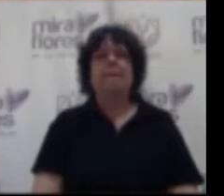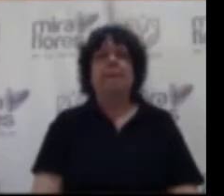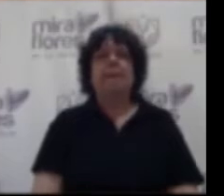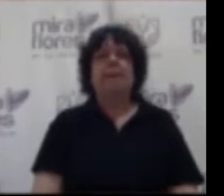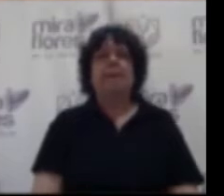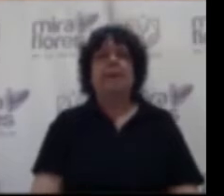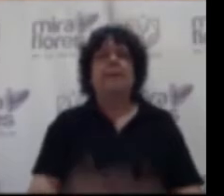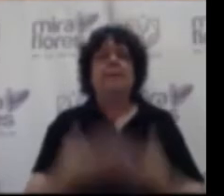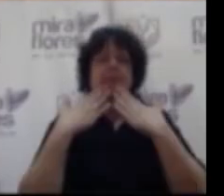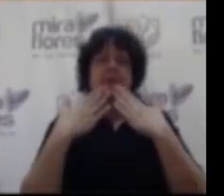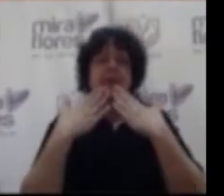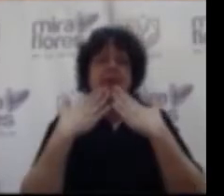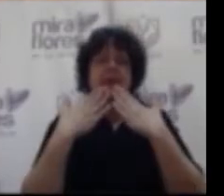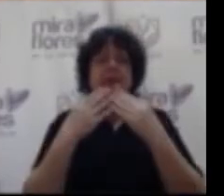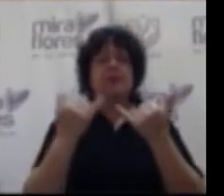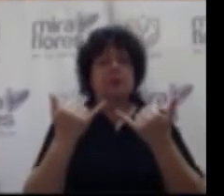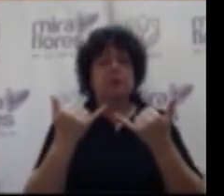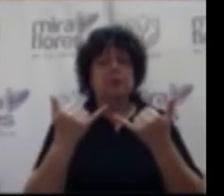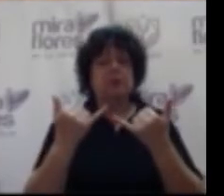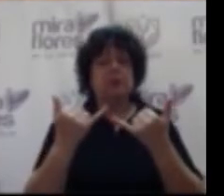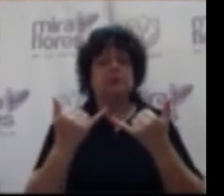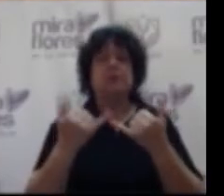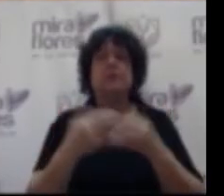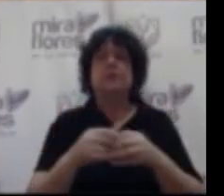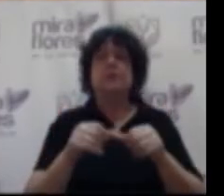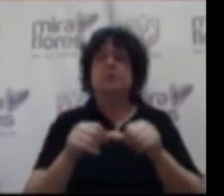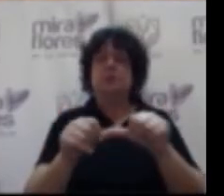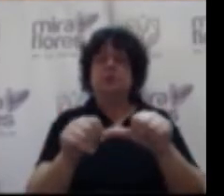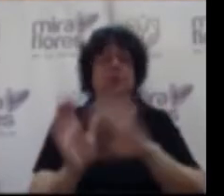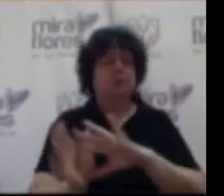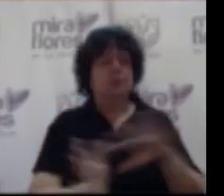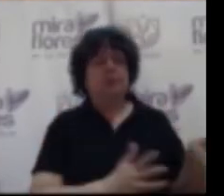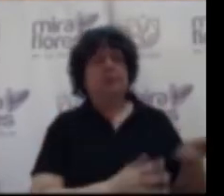bien muchísimas gracias ahora sí vamos a lo que es despacho